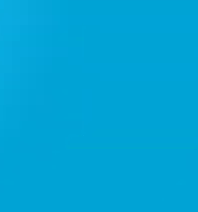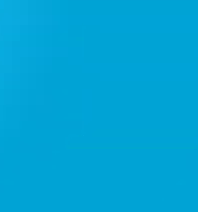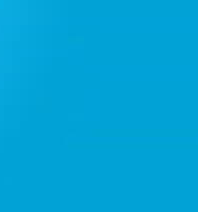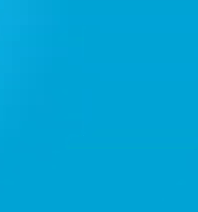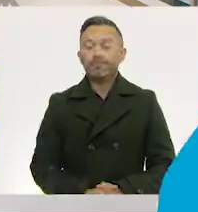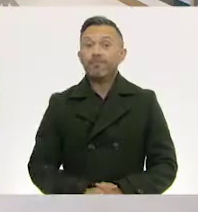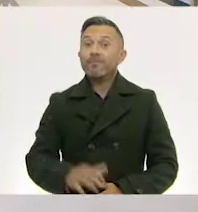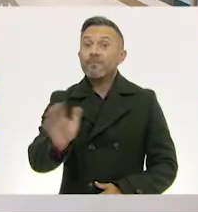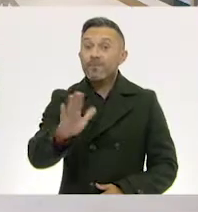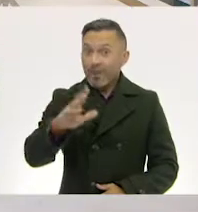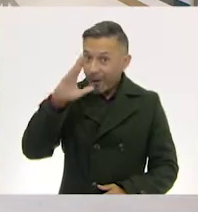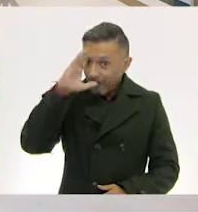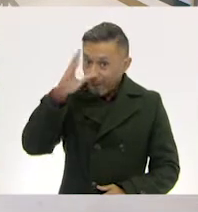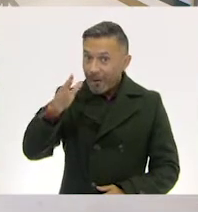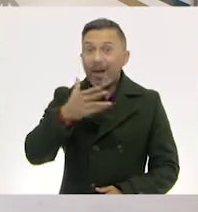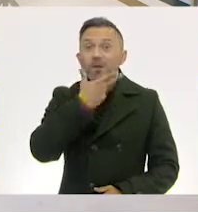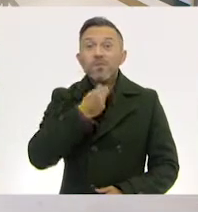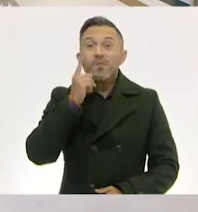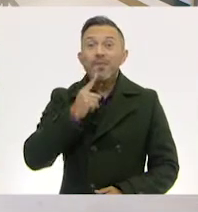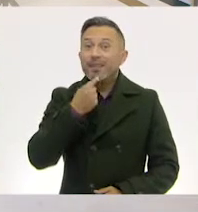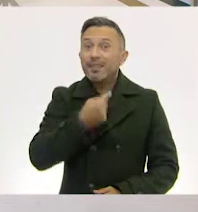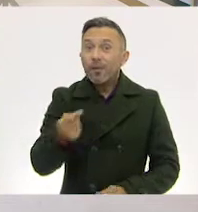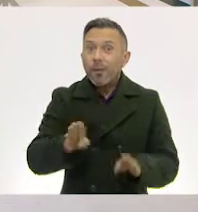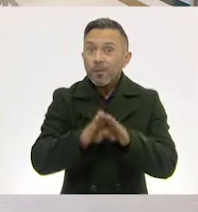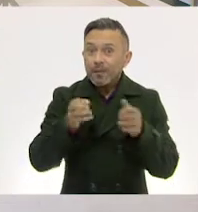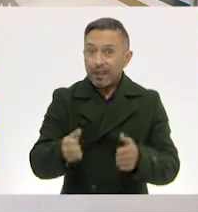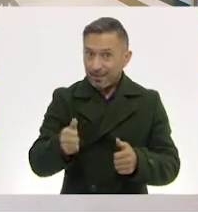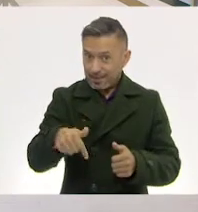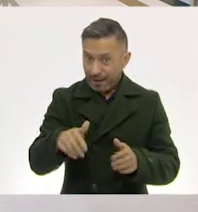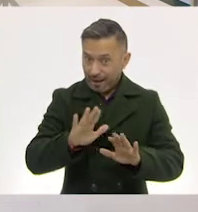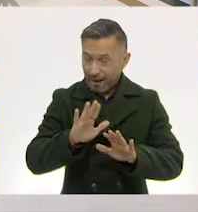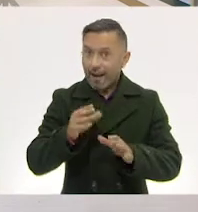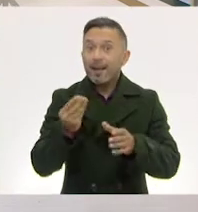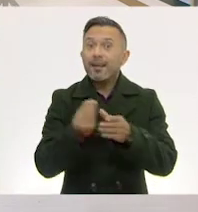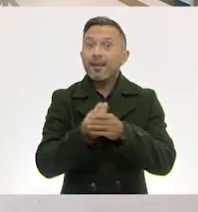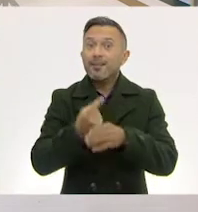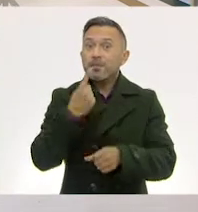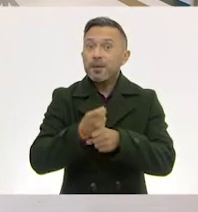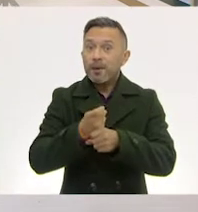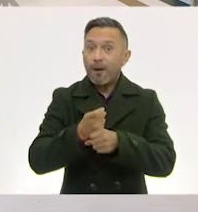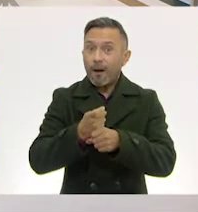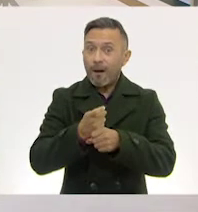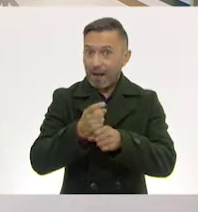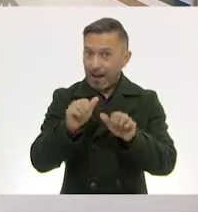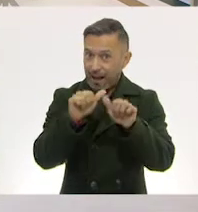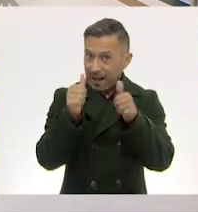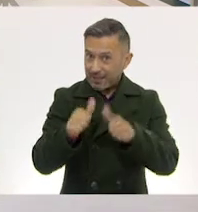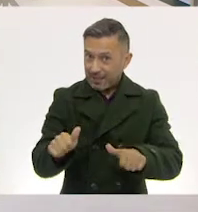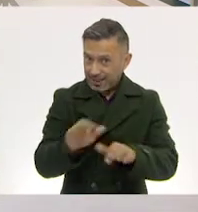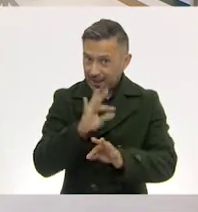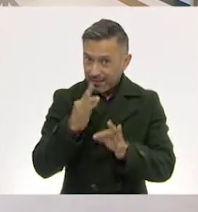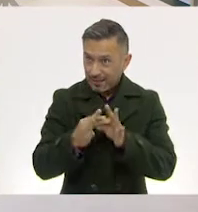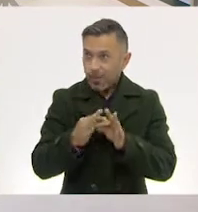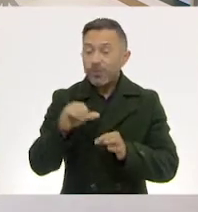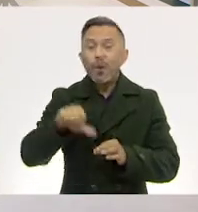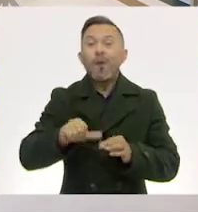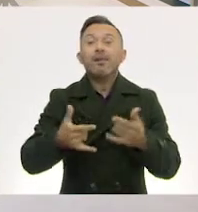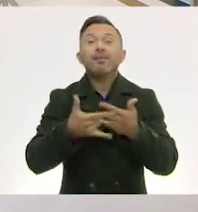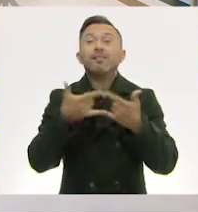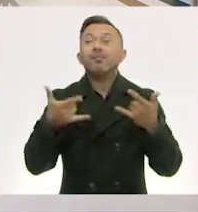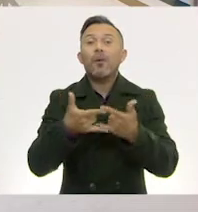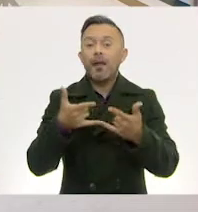¡Hola, niñas y niños! ¿Cómo están? ¿Listísimos para su clase de artes de primer grado? El tema de hoy es una historia de papel.